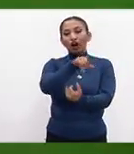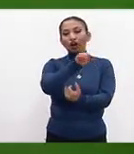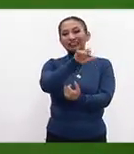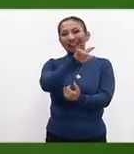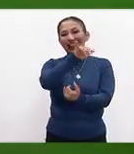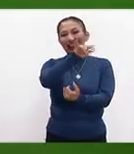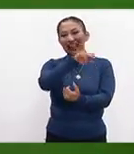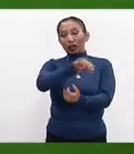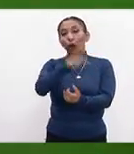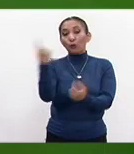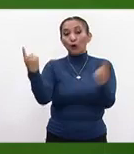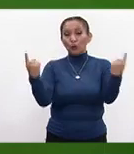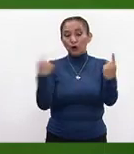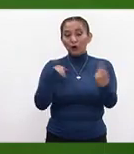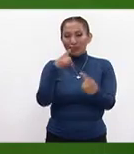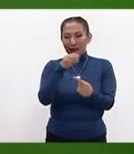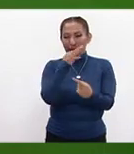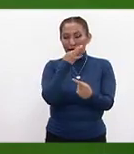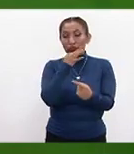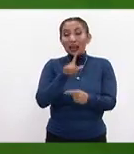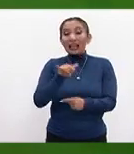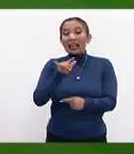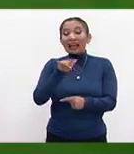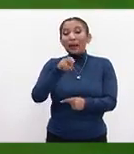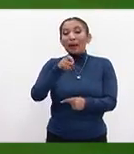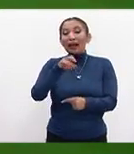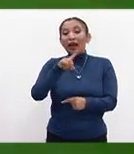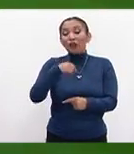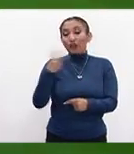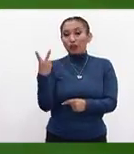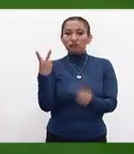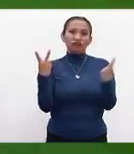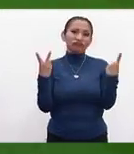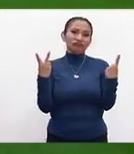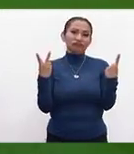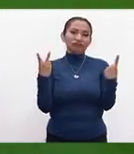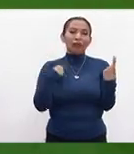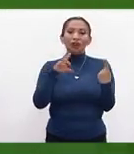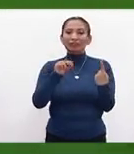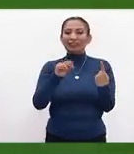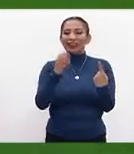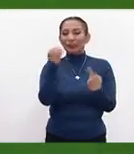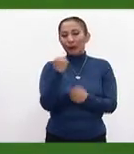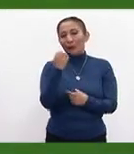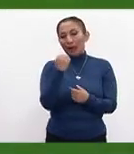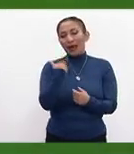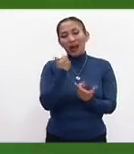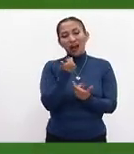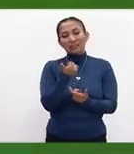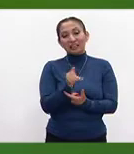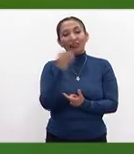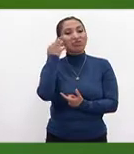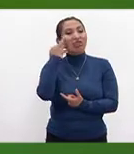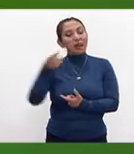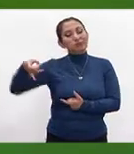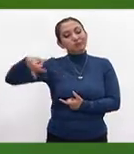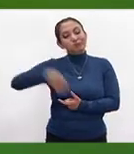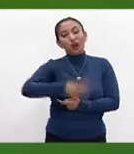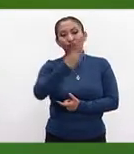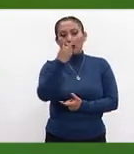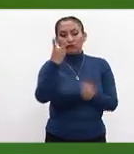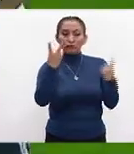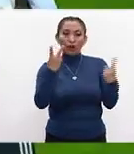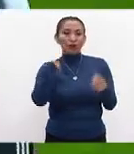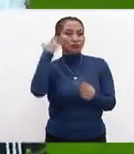Hernández con el 1 por 1 al 30. Y Liliana Mercado con el 2 a 1 al 89. De esta forma Tigres le gana 2